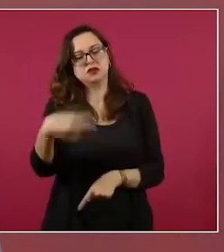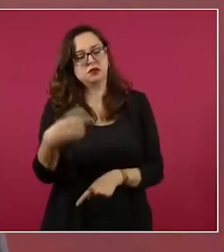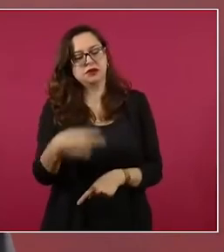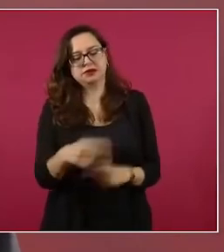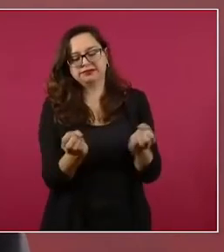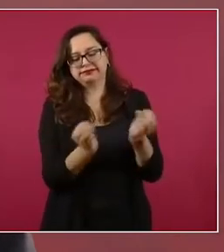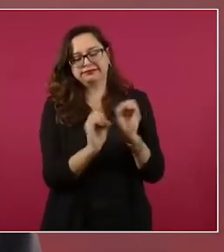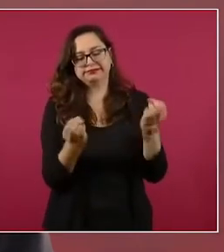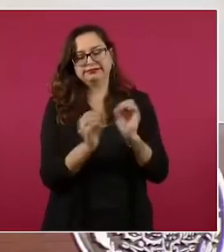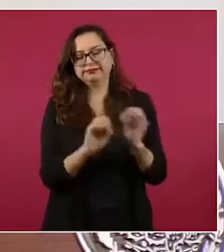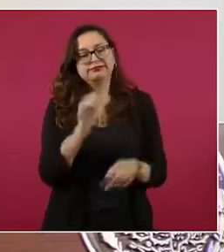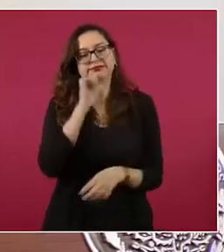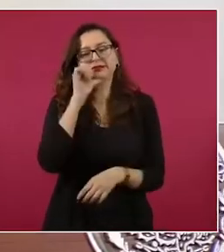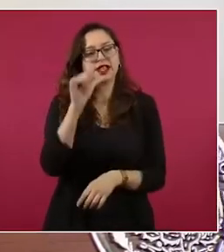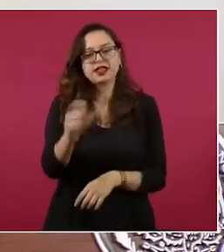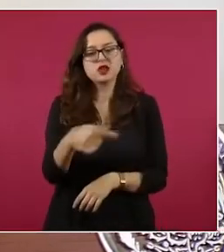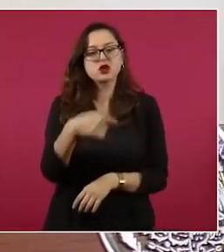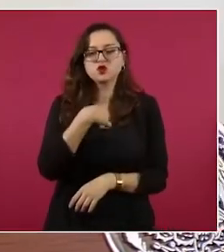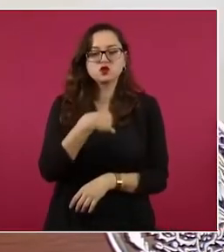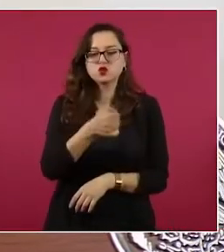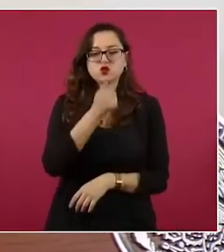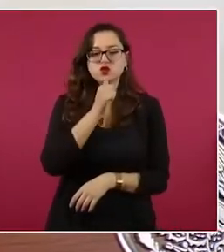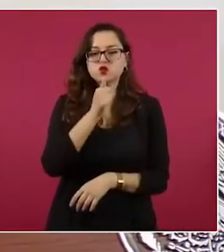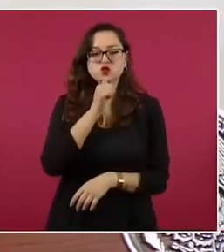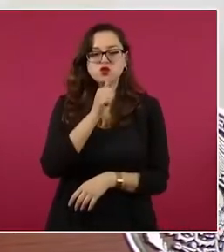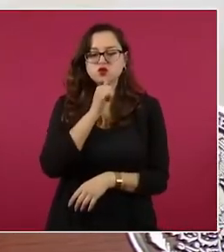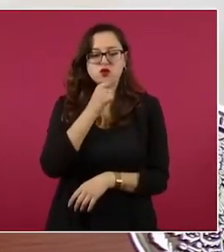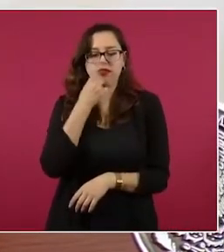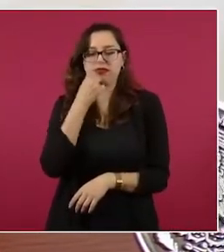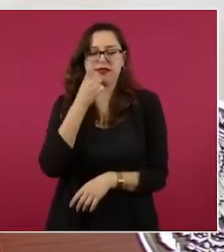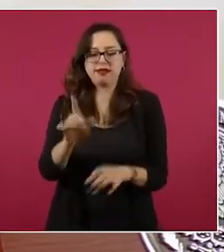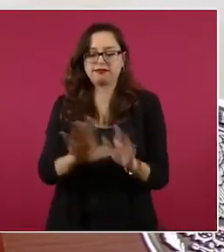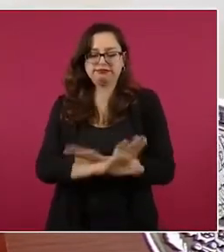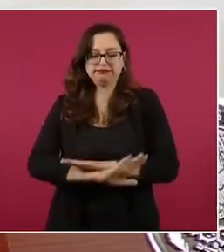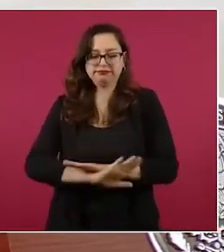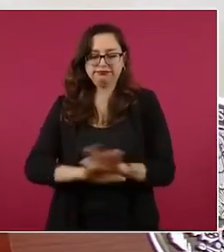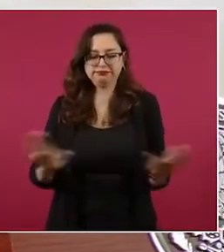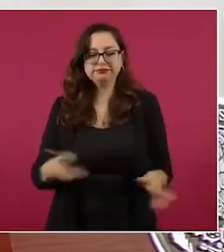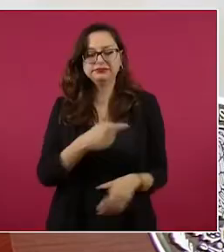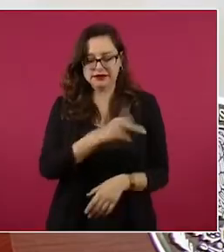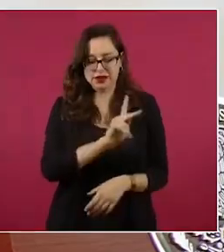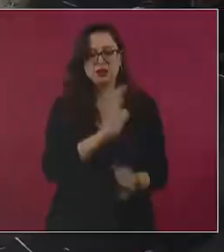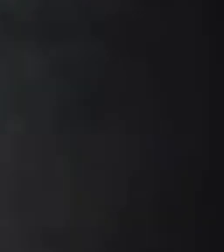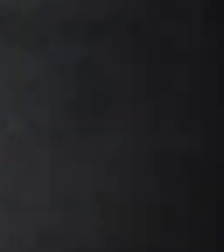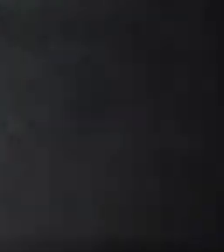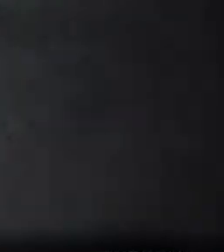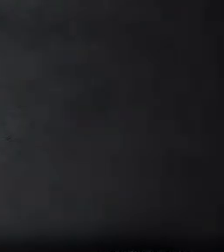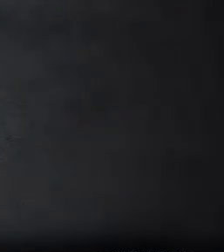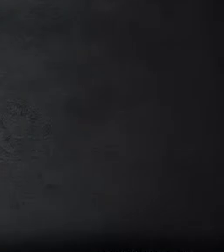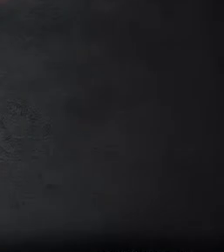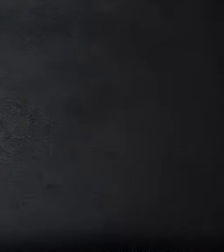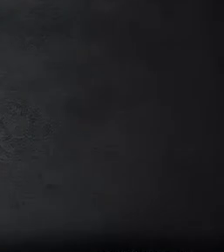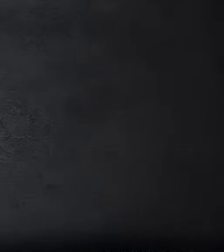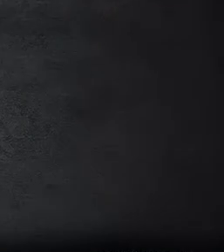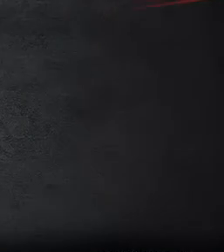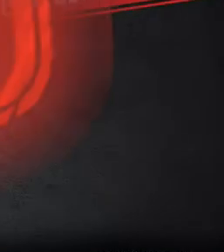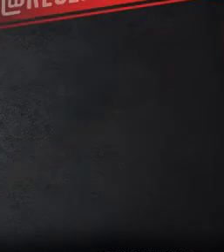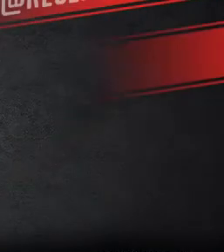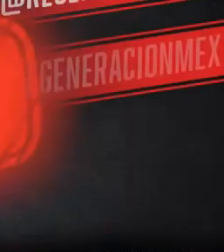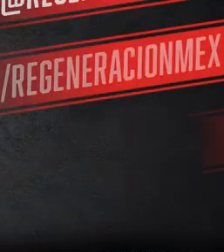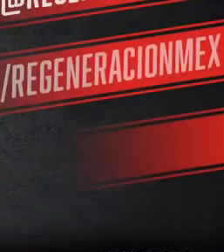eso les molesta y luego los que se sienten… No.